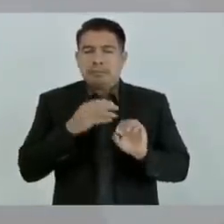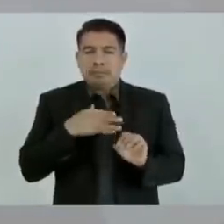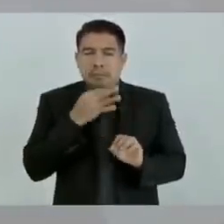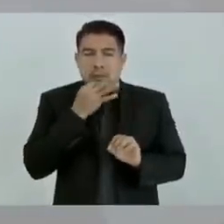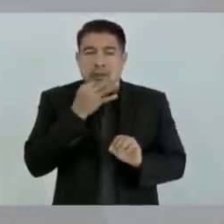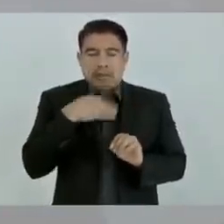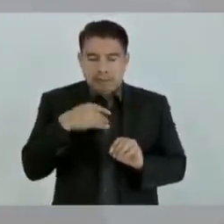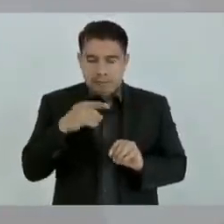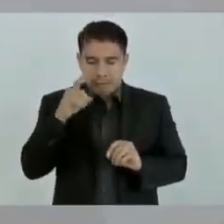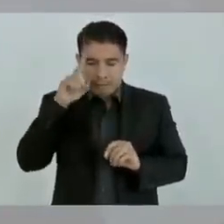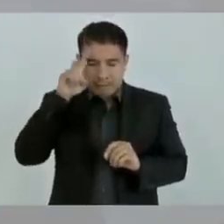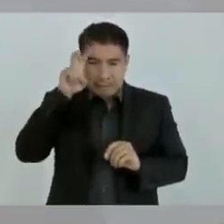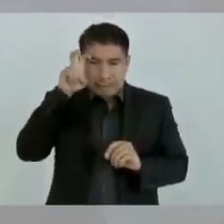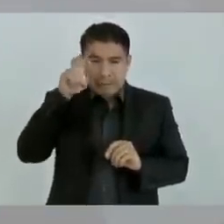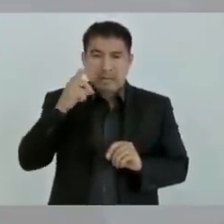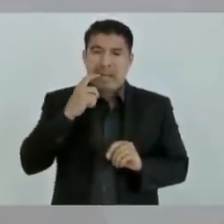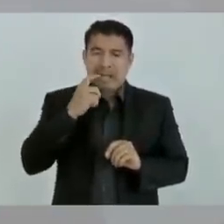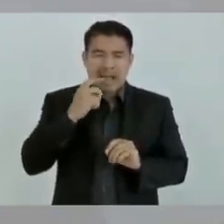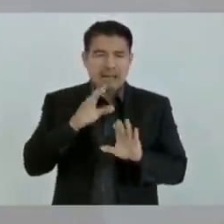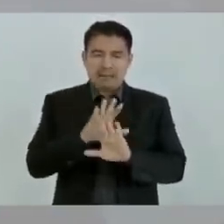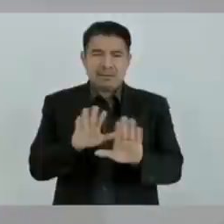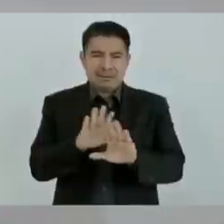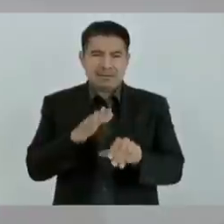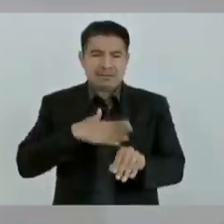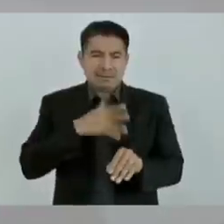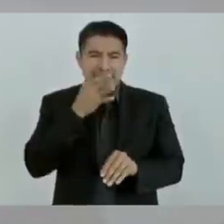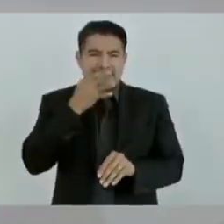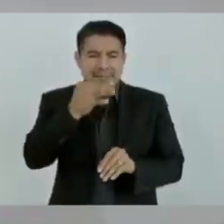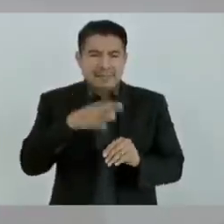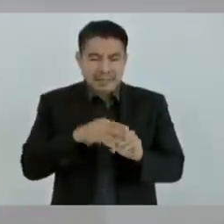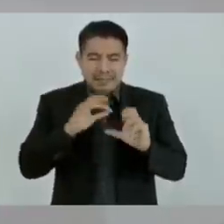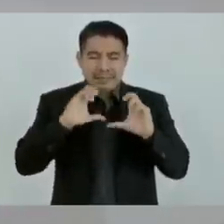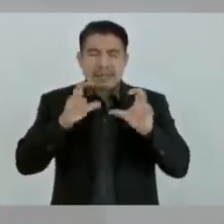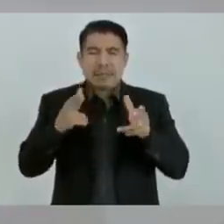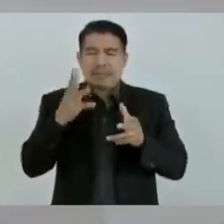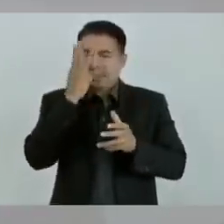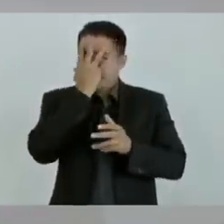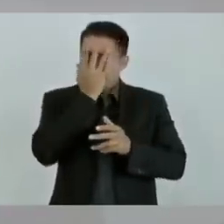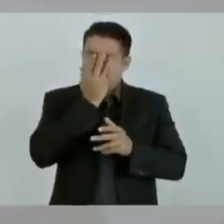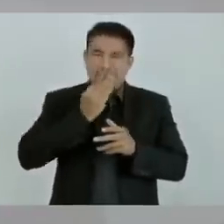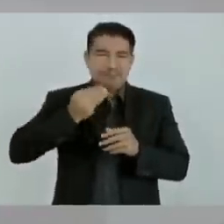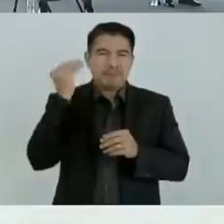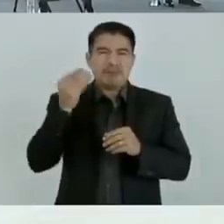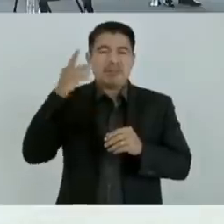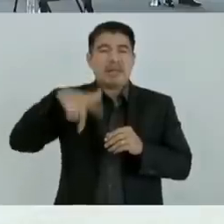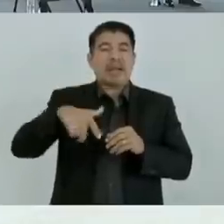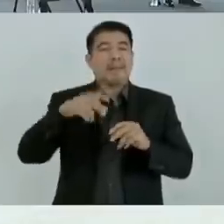celos y sentimientos, pero es el estado más bello de México.